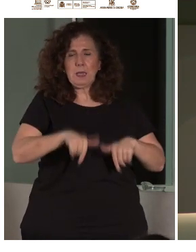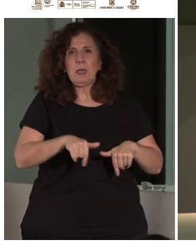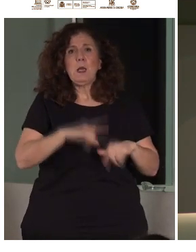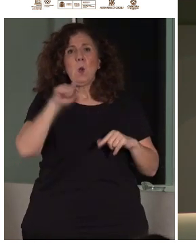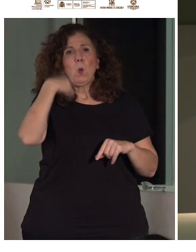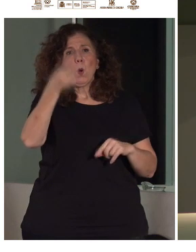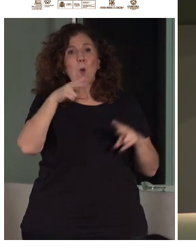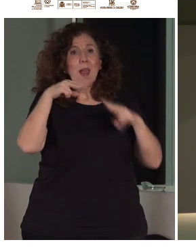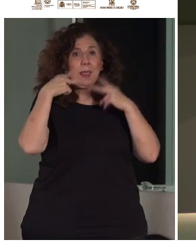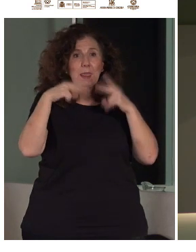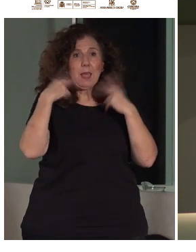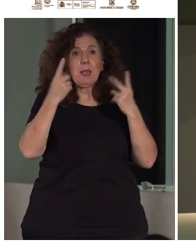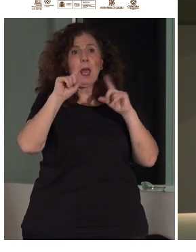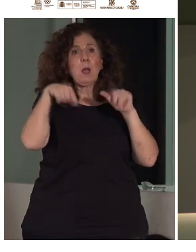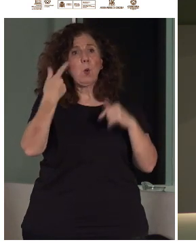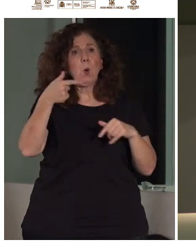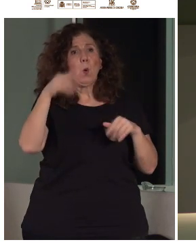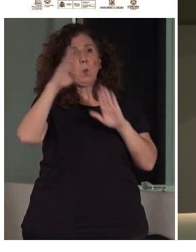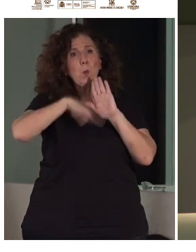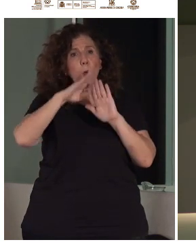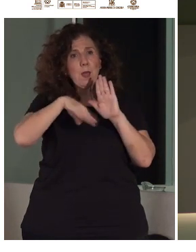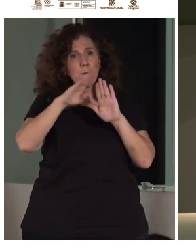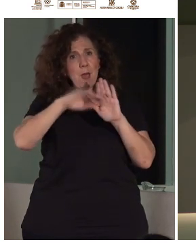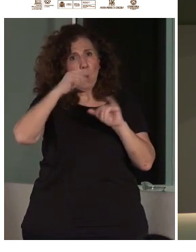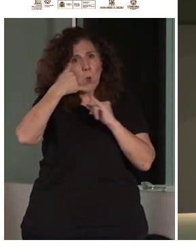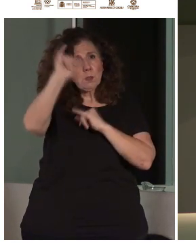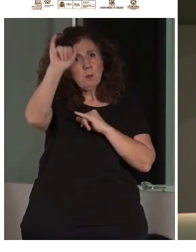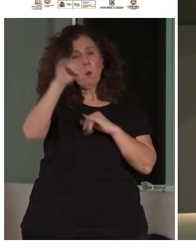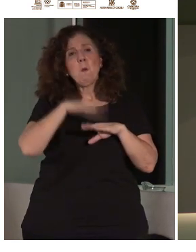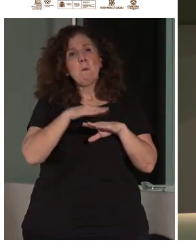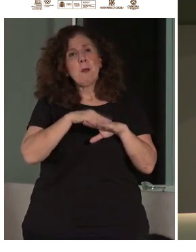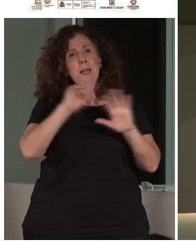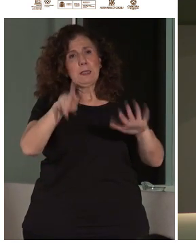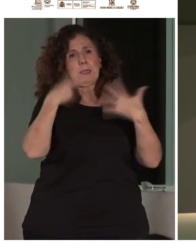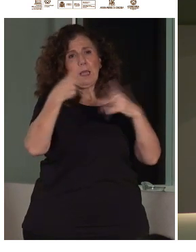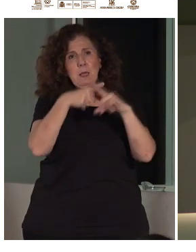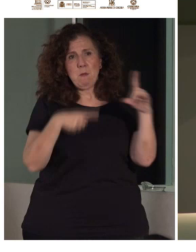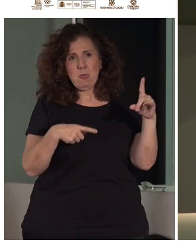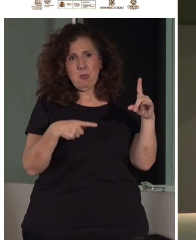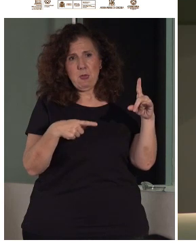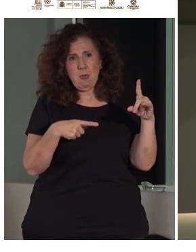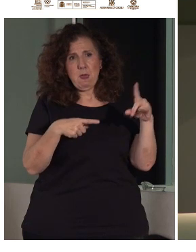y el evento programado se ha adelantado a las siete y media. Vamos a intentar